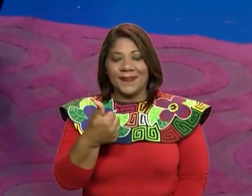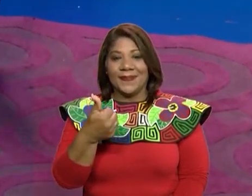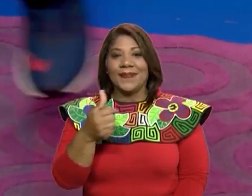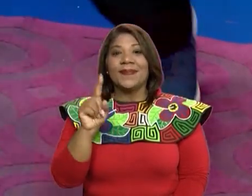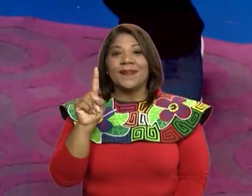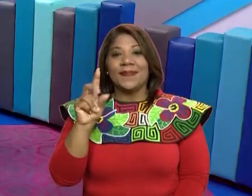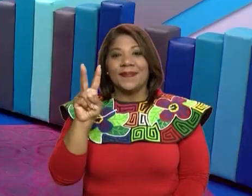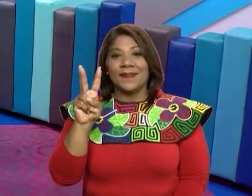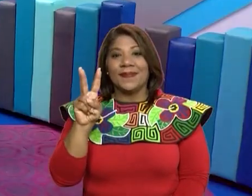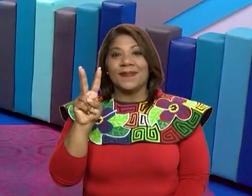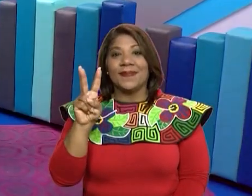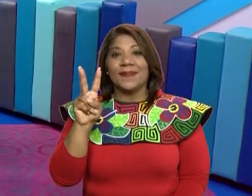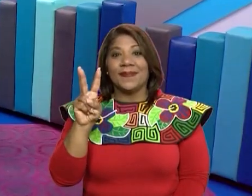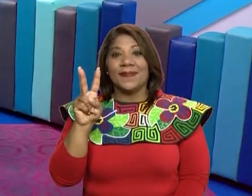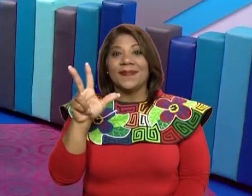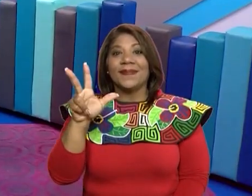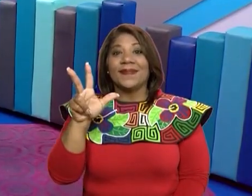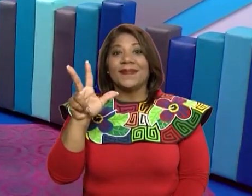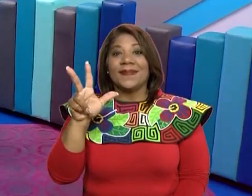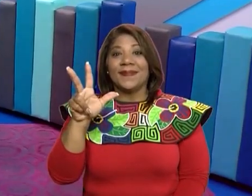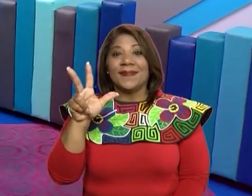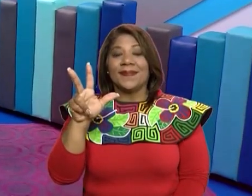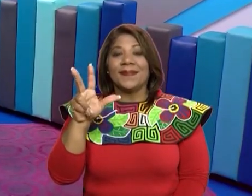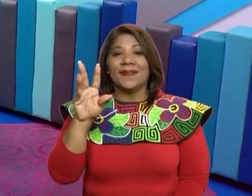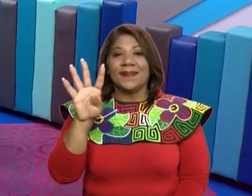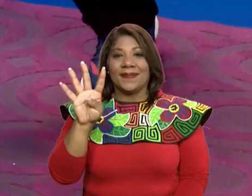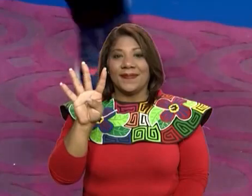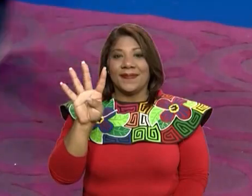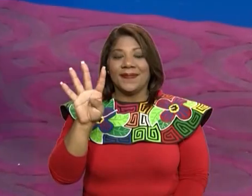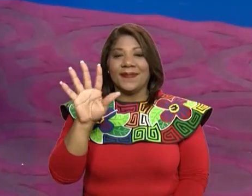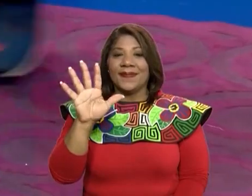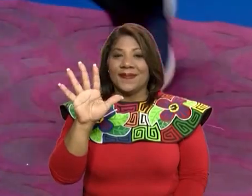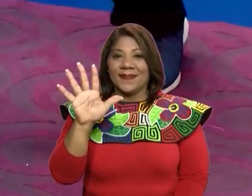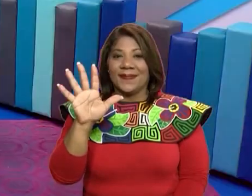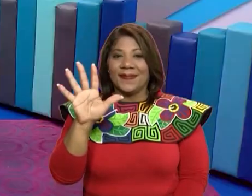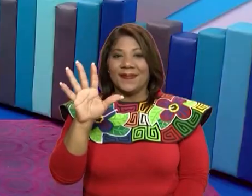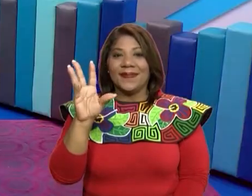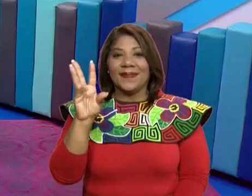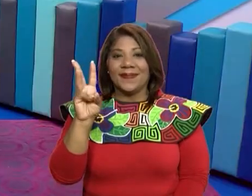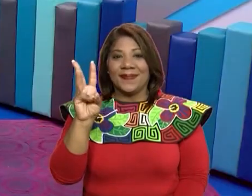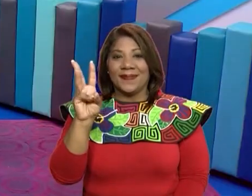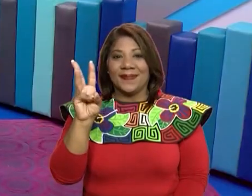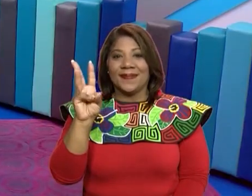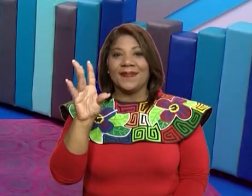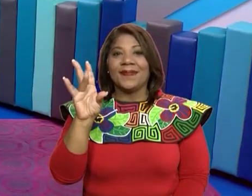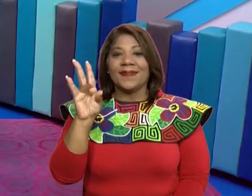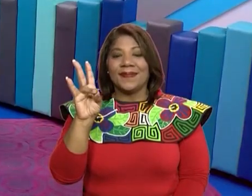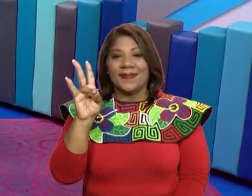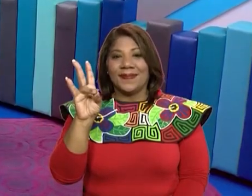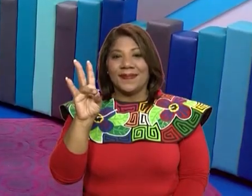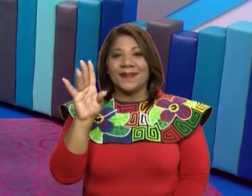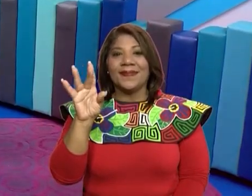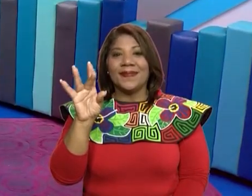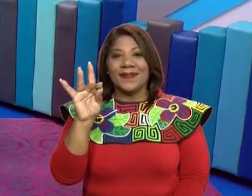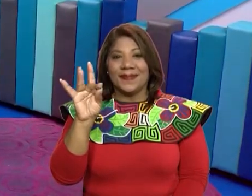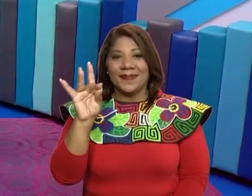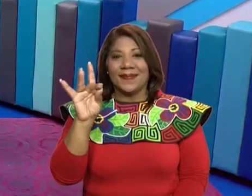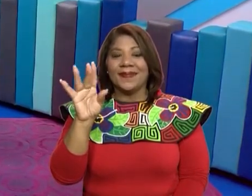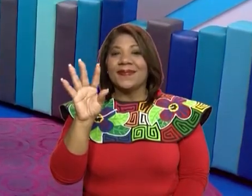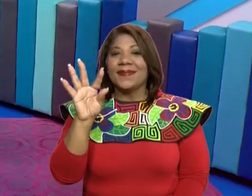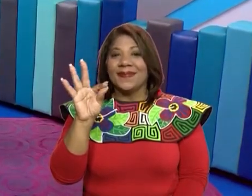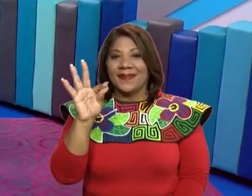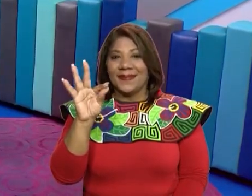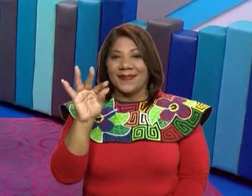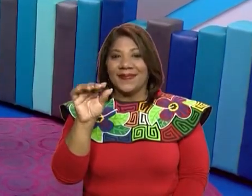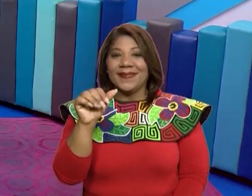9, 10. 1, 2, separando piernas, 3, 4, 5, 6, 7, 8,